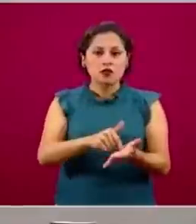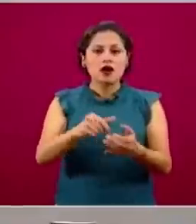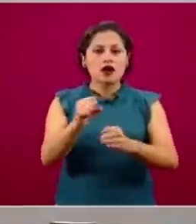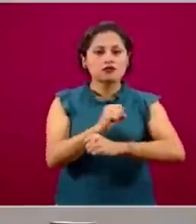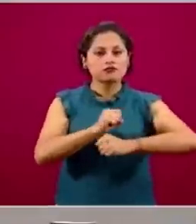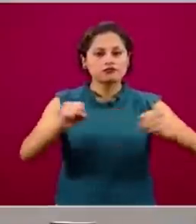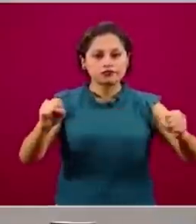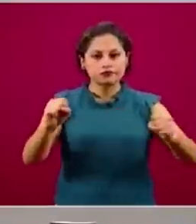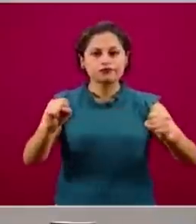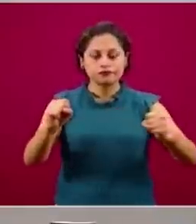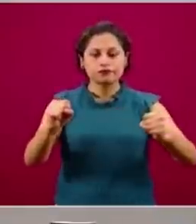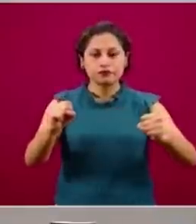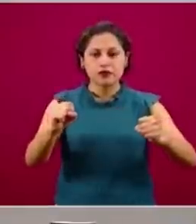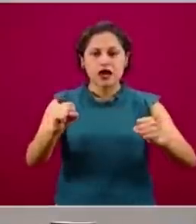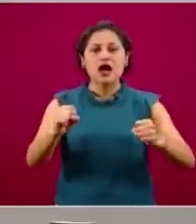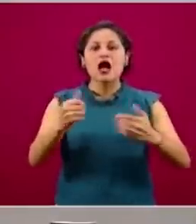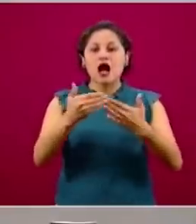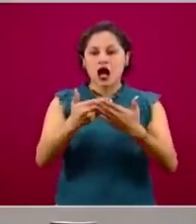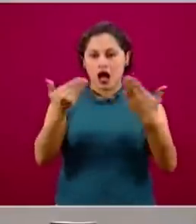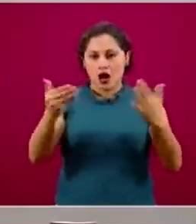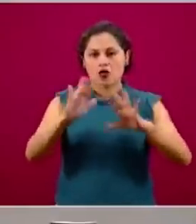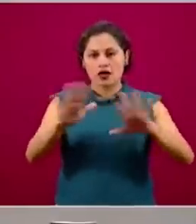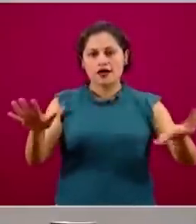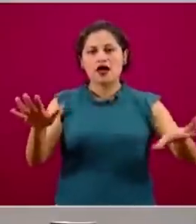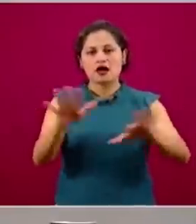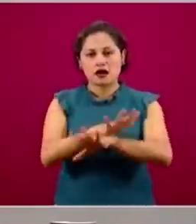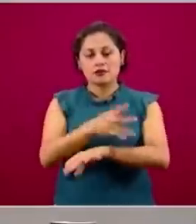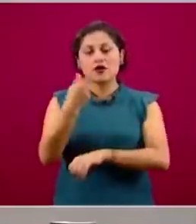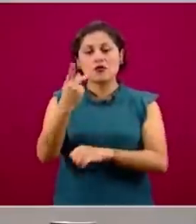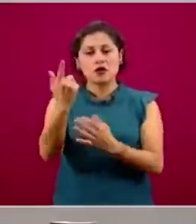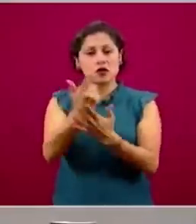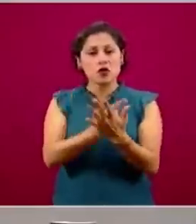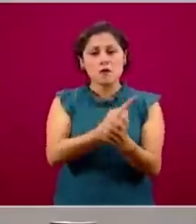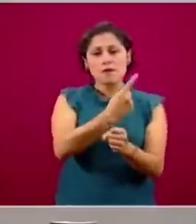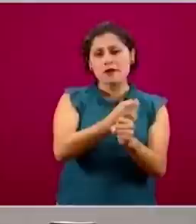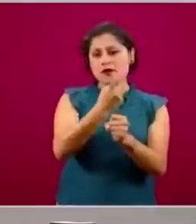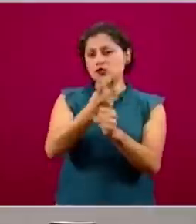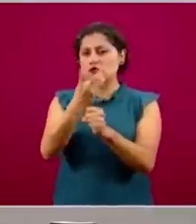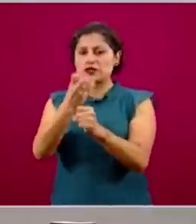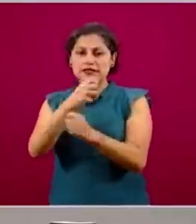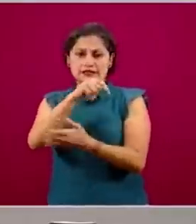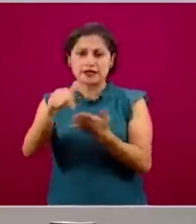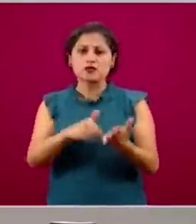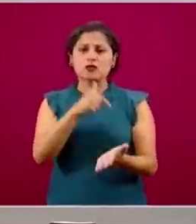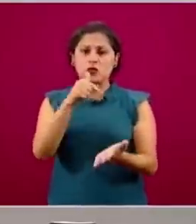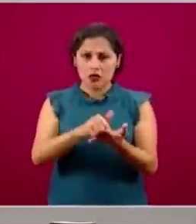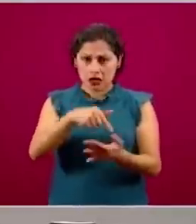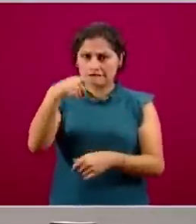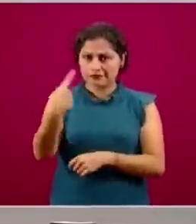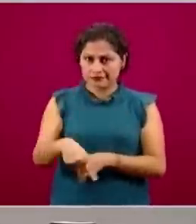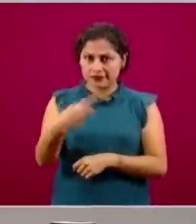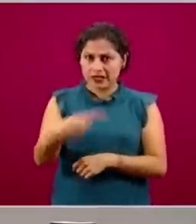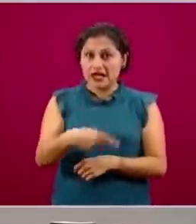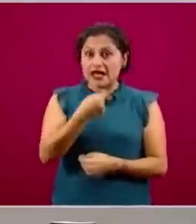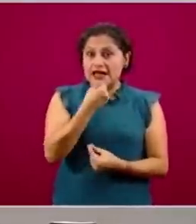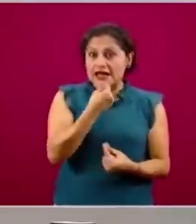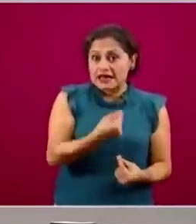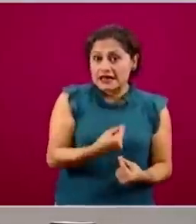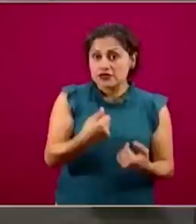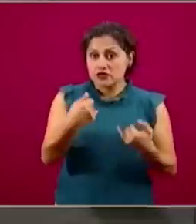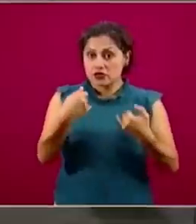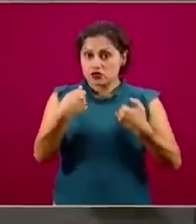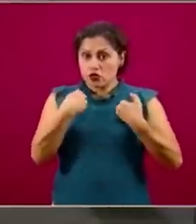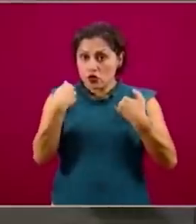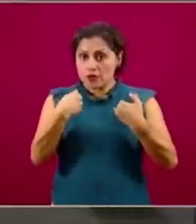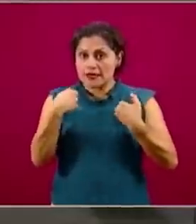Hoy ya no es el primero, pero siempre oscila entre el primero y el tercero. En obesidad juvenil e infantil es el primero